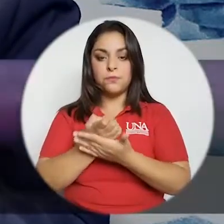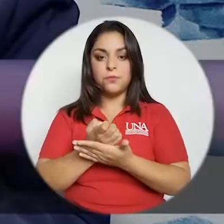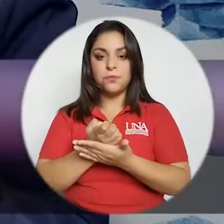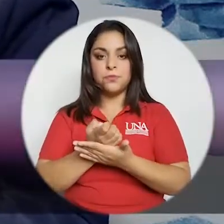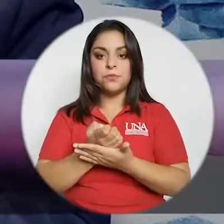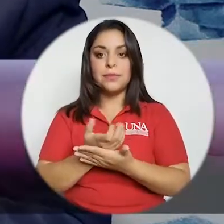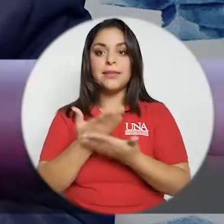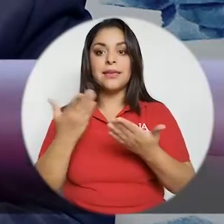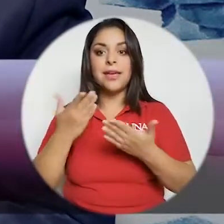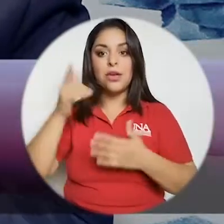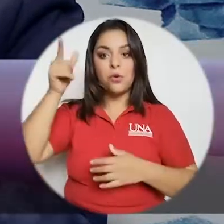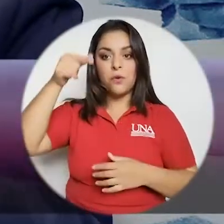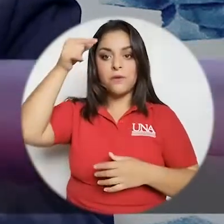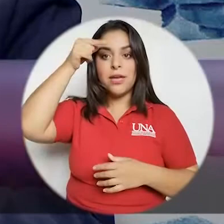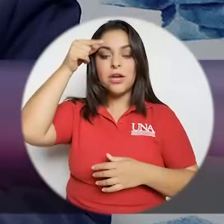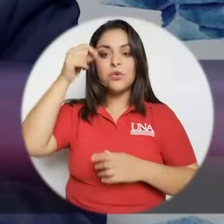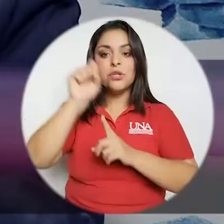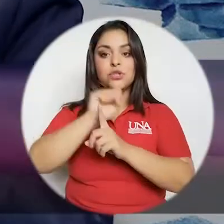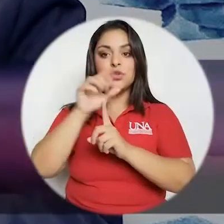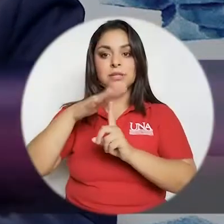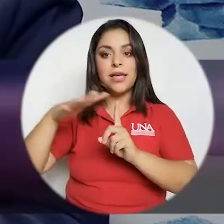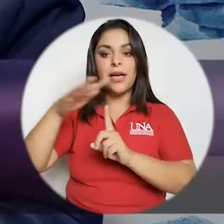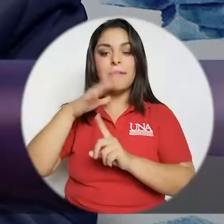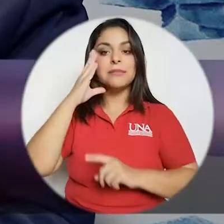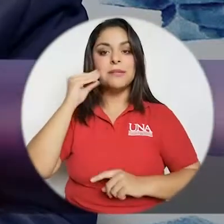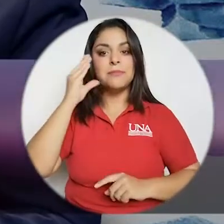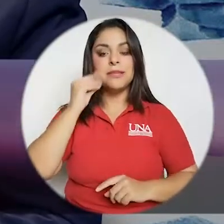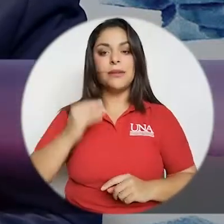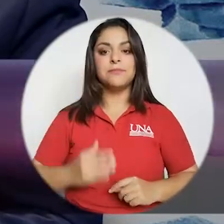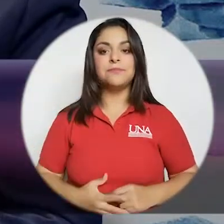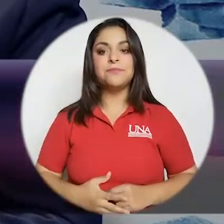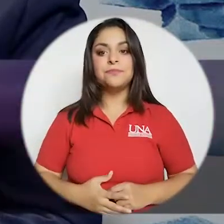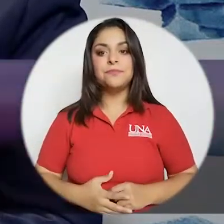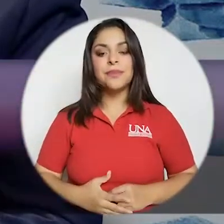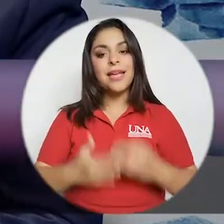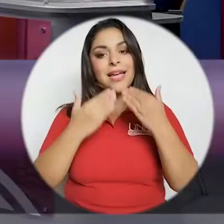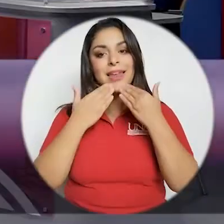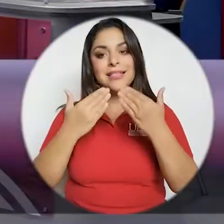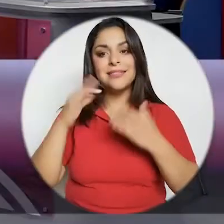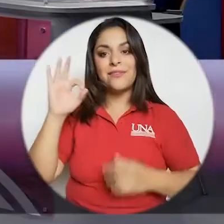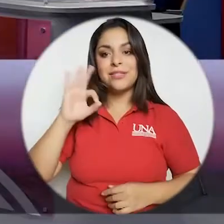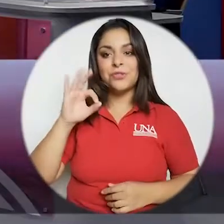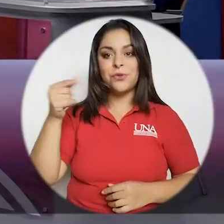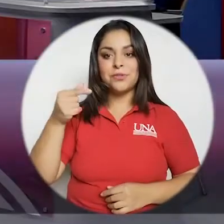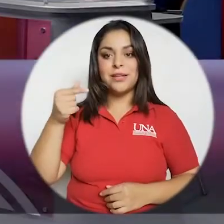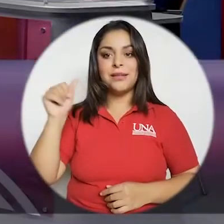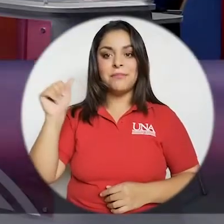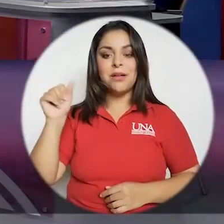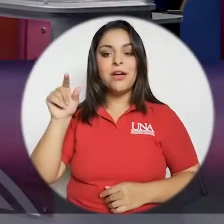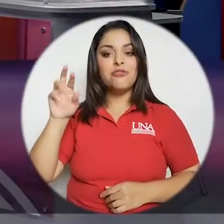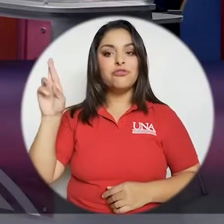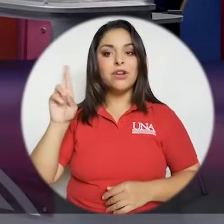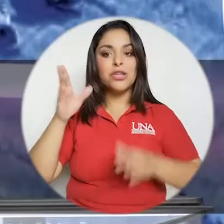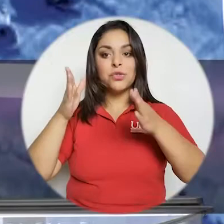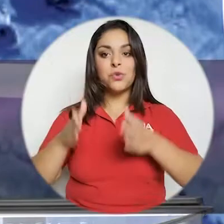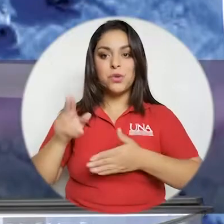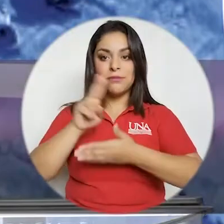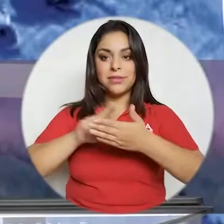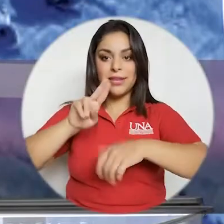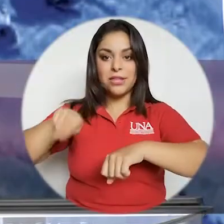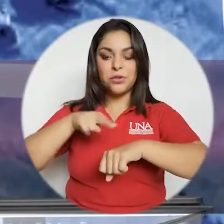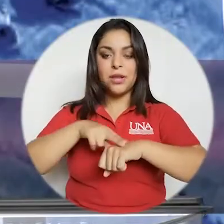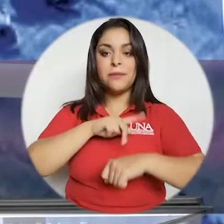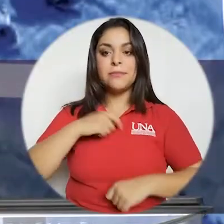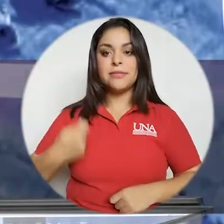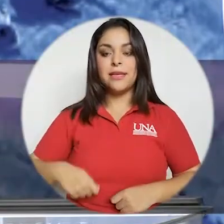económicos que el estado que la sociedad pues va a experimentar muchas gracias don francisco gonzález alvarado rector de la universidad